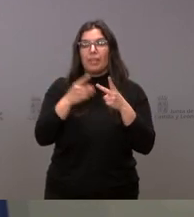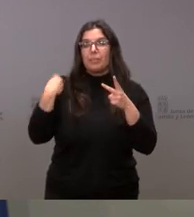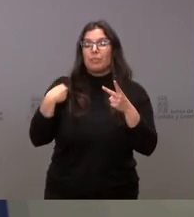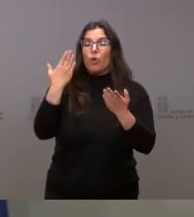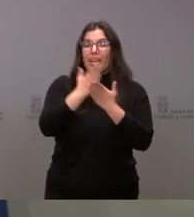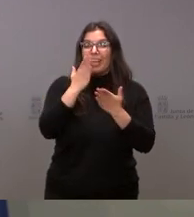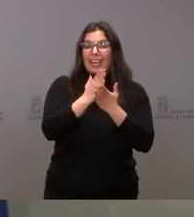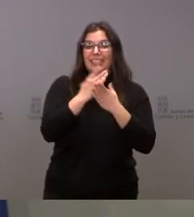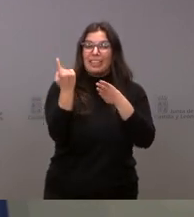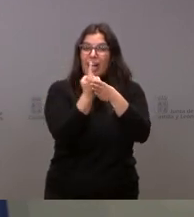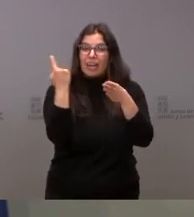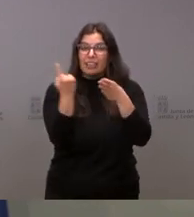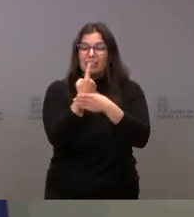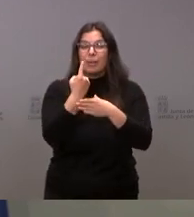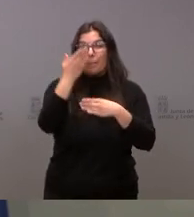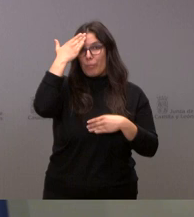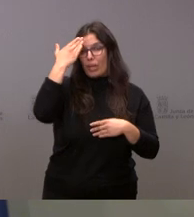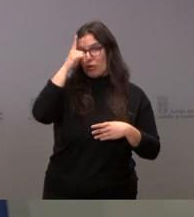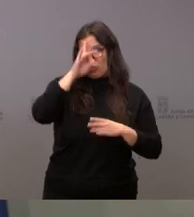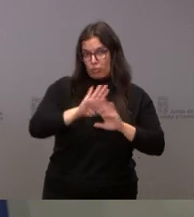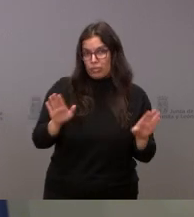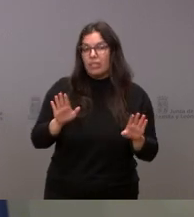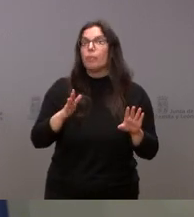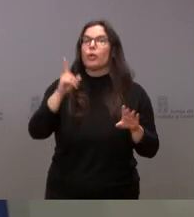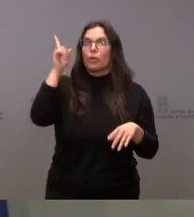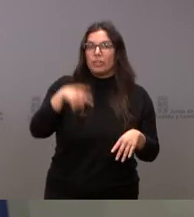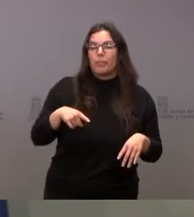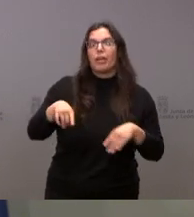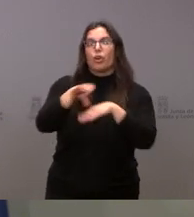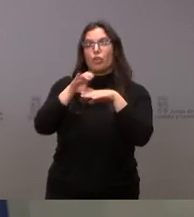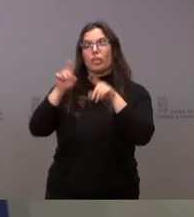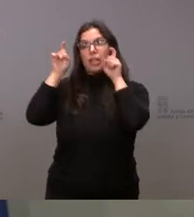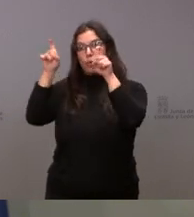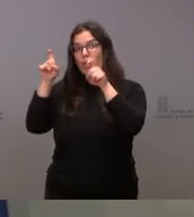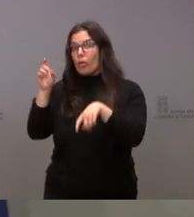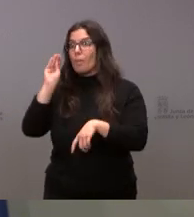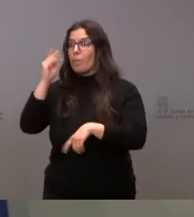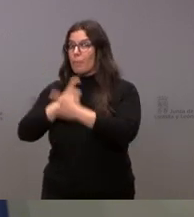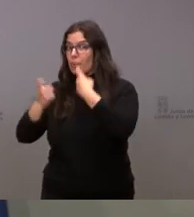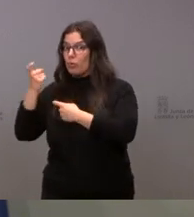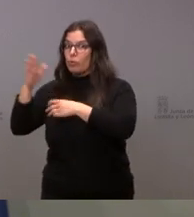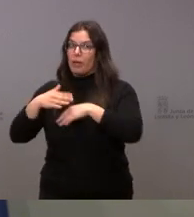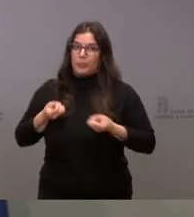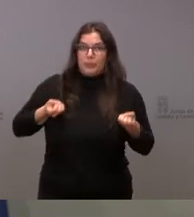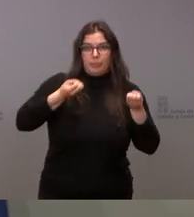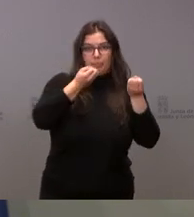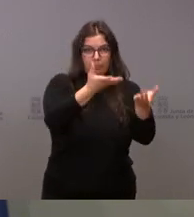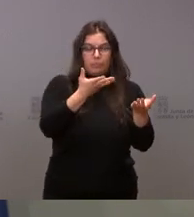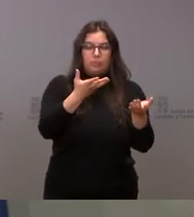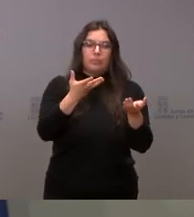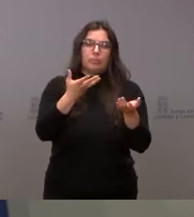cuarentenadas no me lo sé de memoria, pero a través de la Consejería de Educación se lo podríamos facilitar, sin lugar a dudas, cuál de ellos se corresponde a